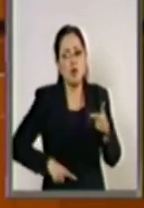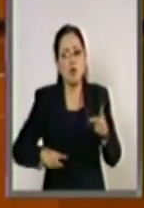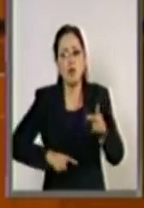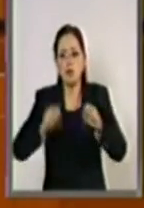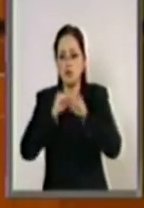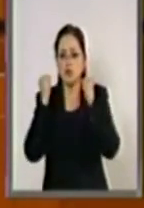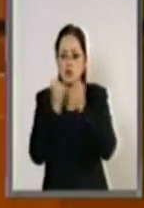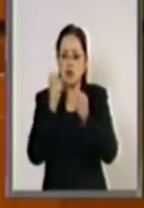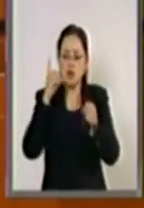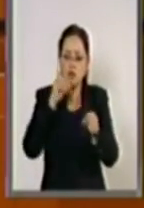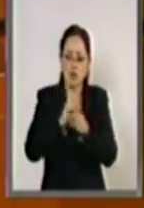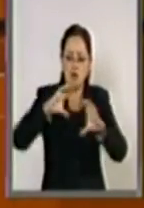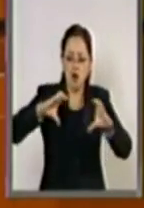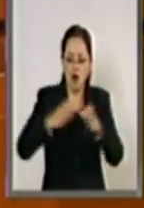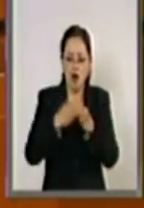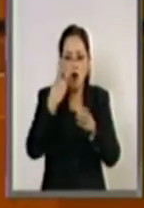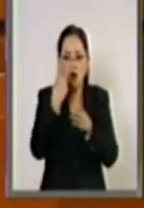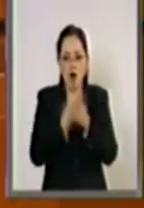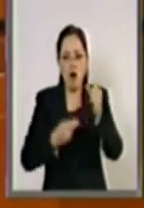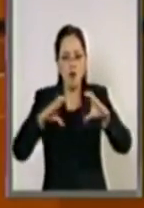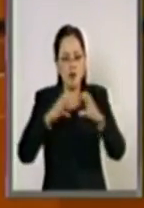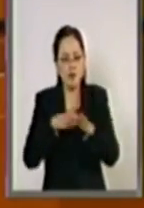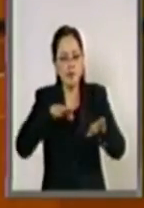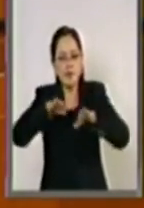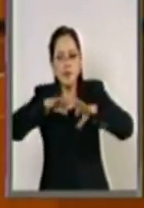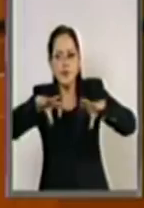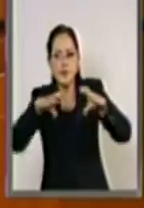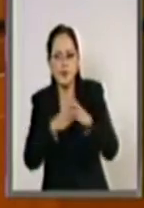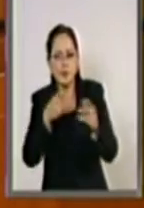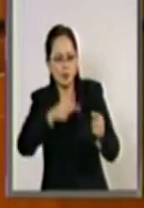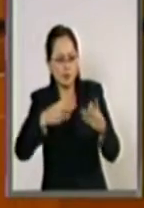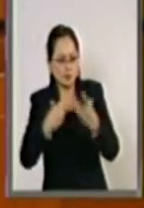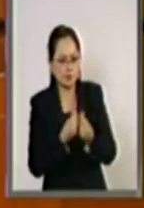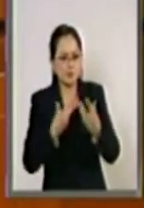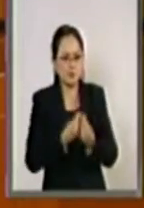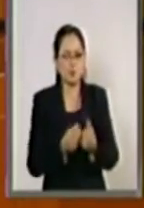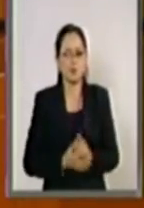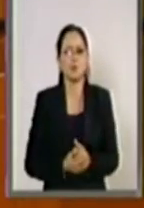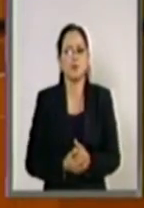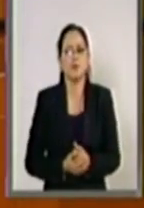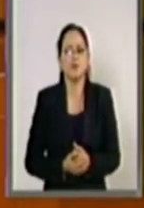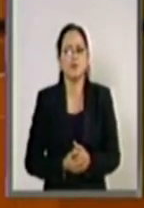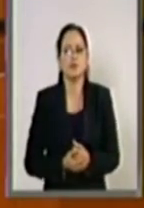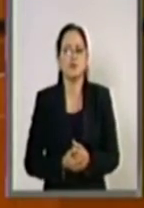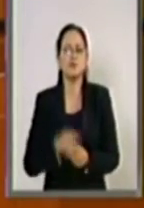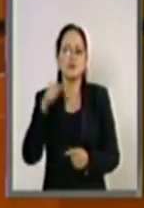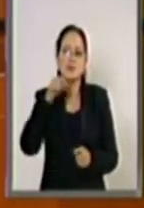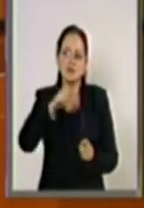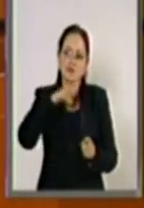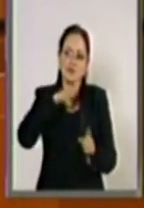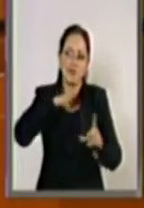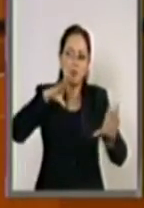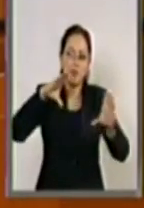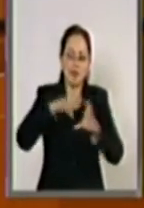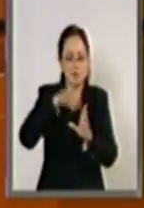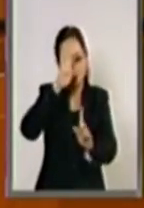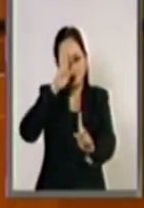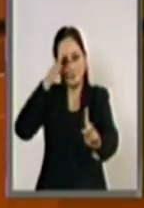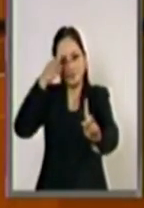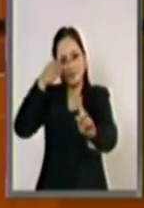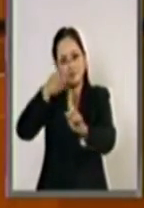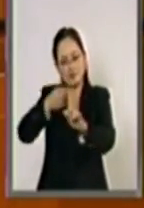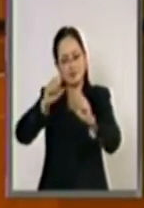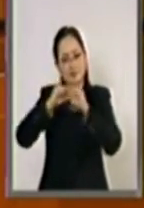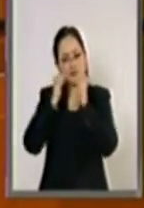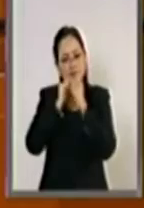sociedad en la que trabajemos como un frente común. Se trata de una reforma con amplio sentido social,